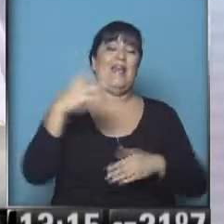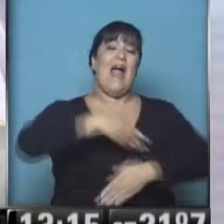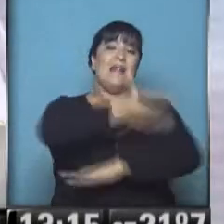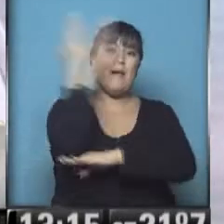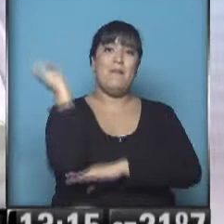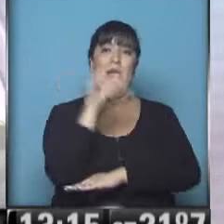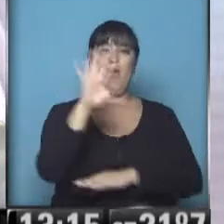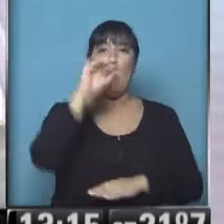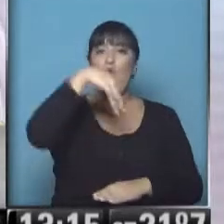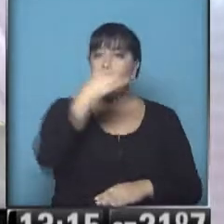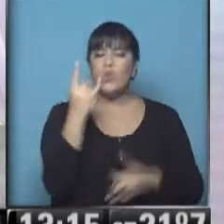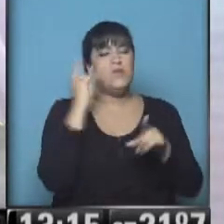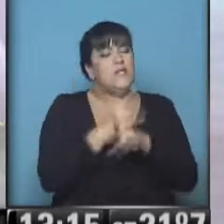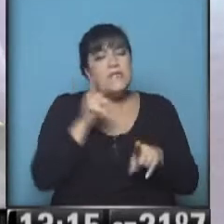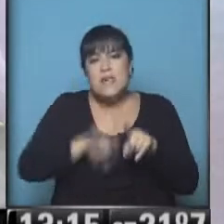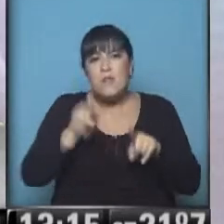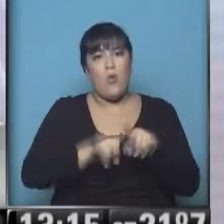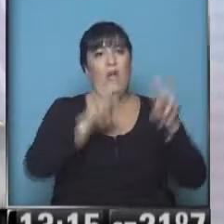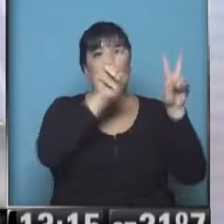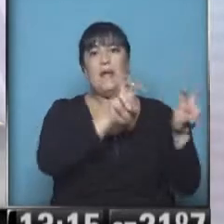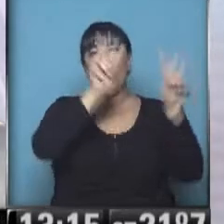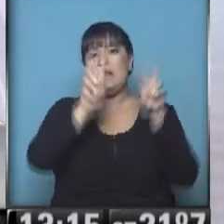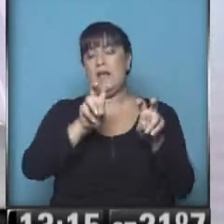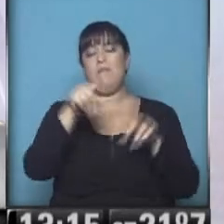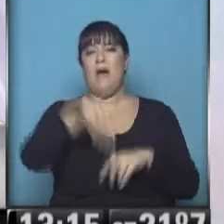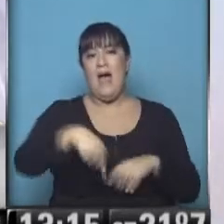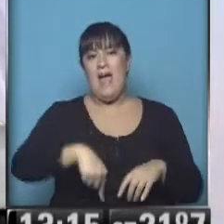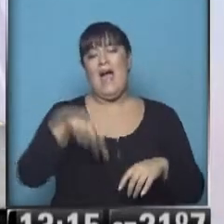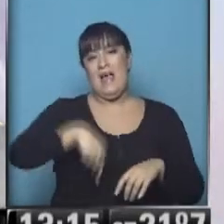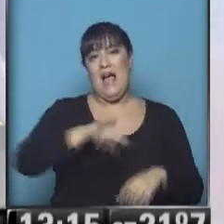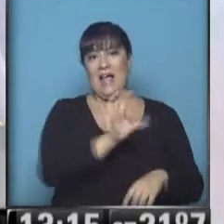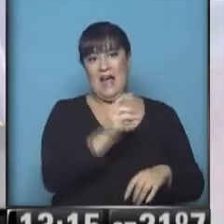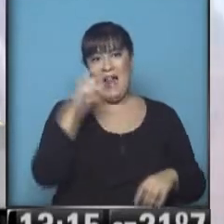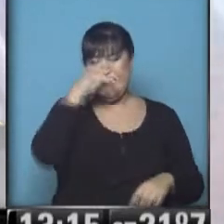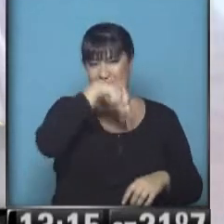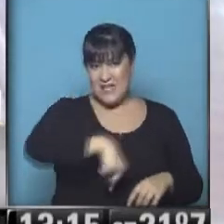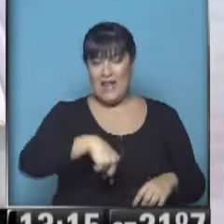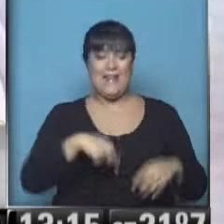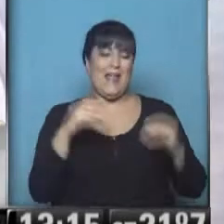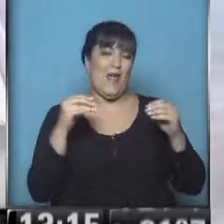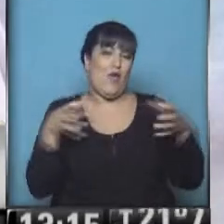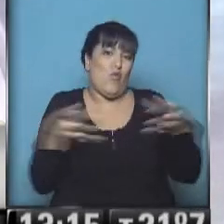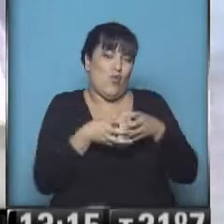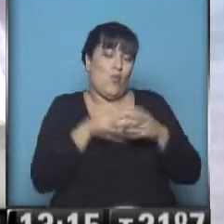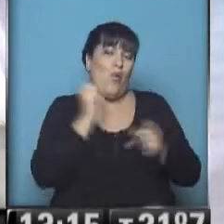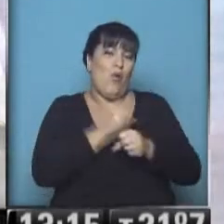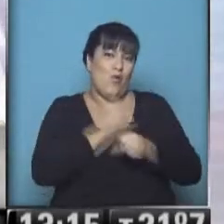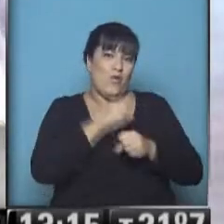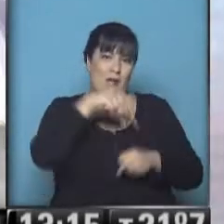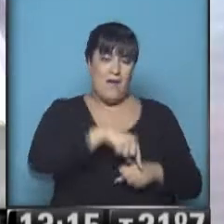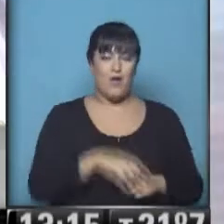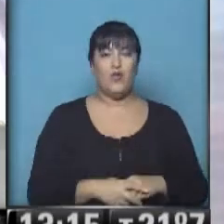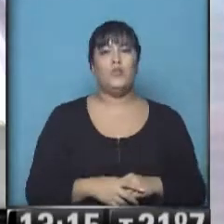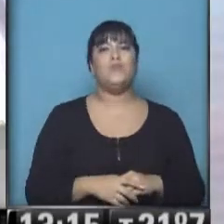muy importante. La verdad que nuestras cámaras, la de Canal 7, nuestros compañeros Serva y Murúa,